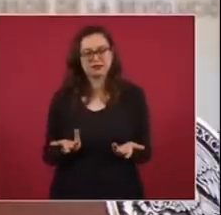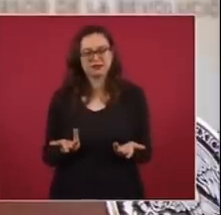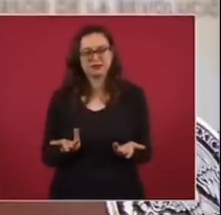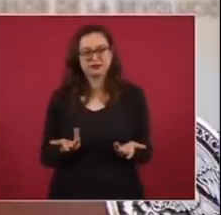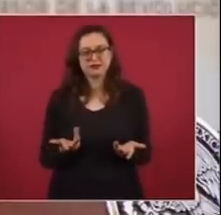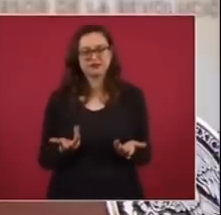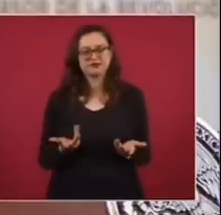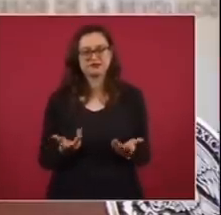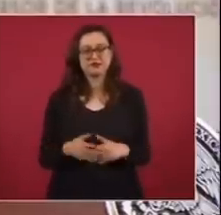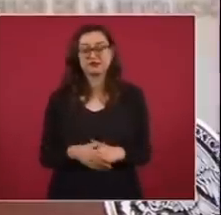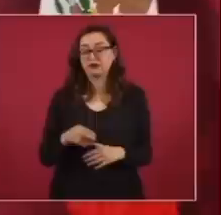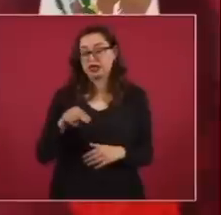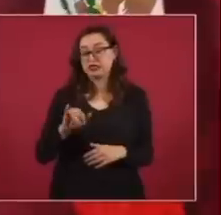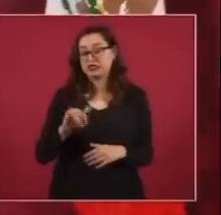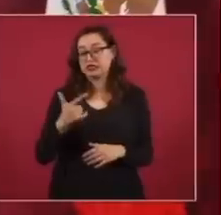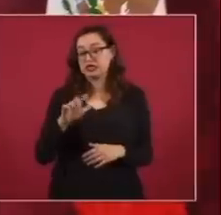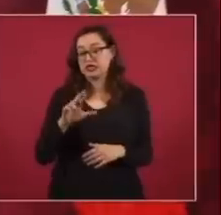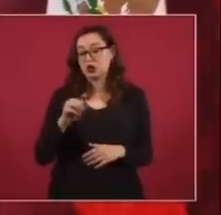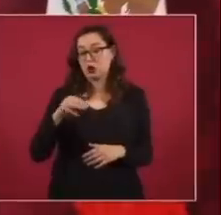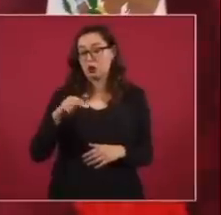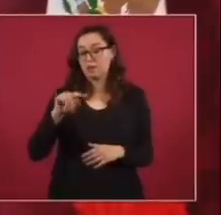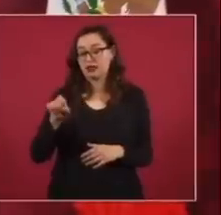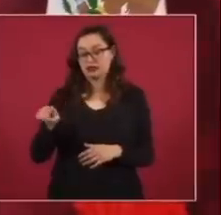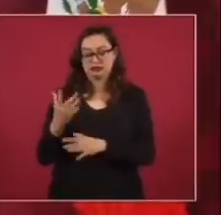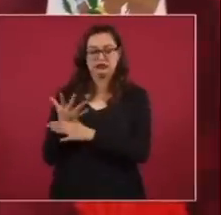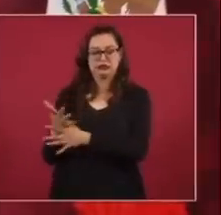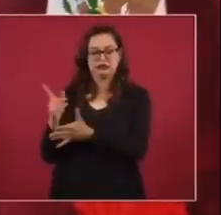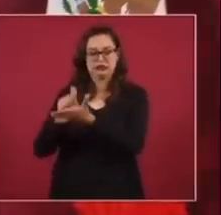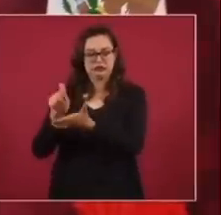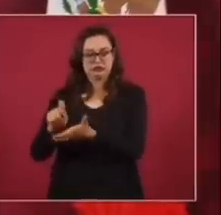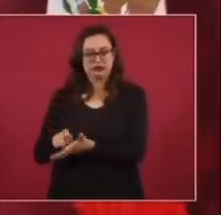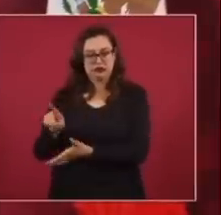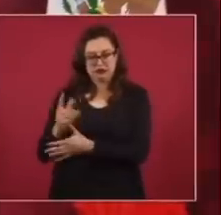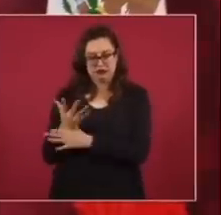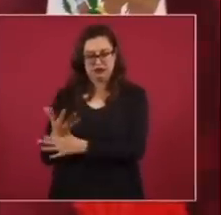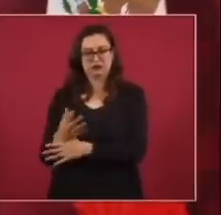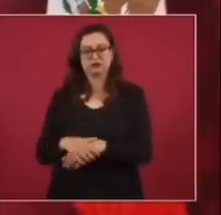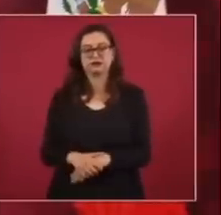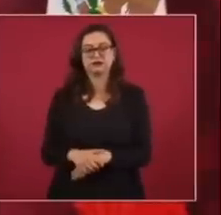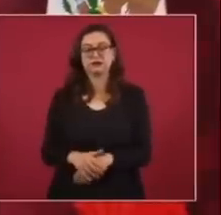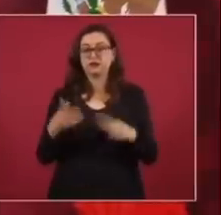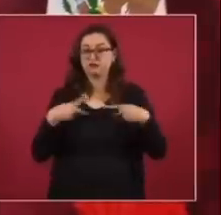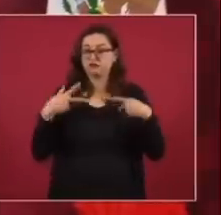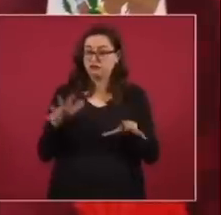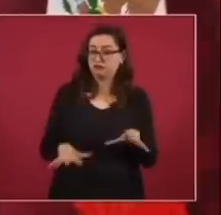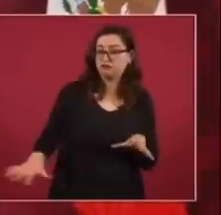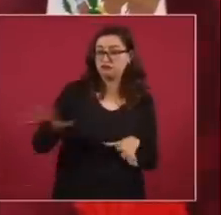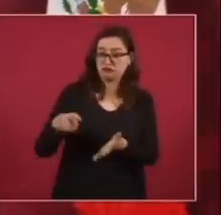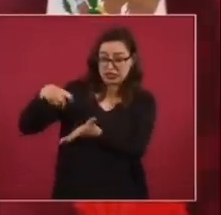hasta el negromante decía que era liberal yo me hinco donde se hinca el pueblo